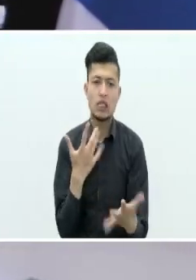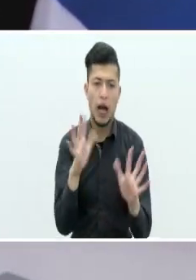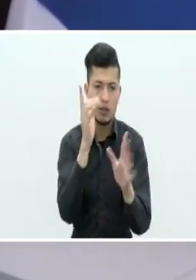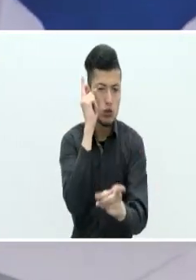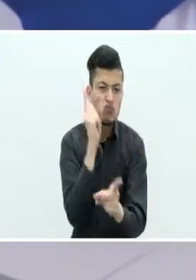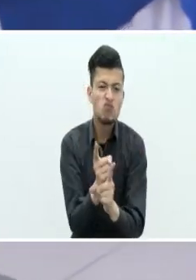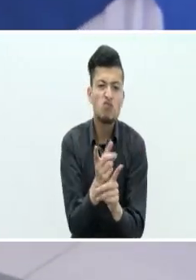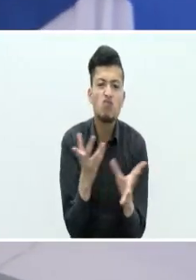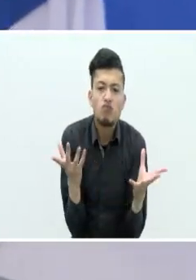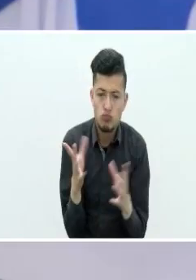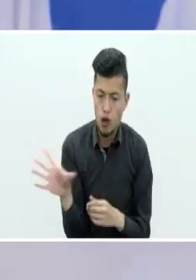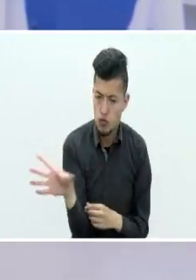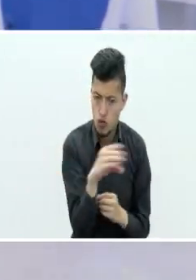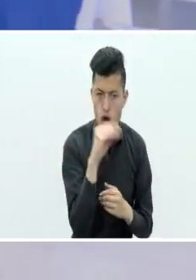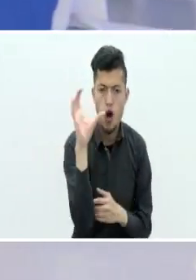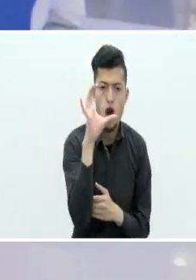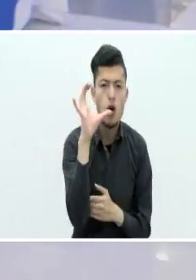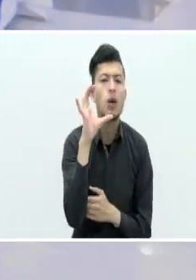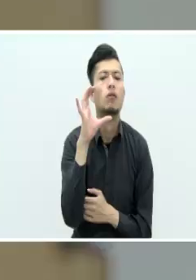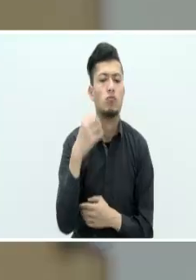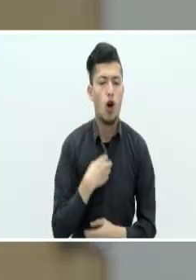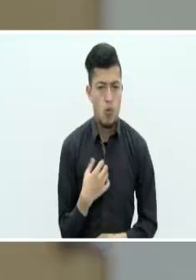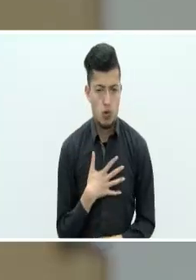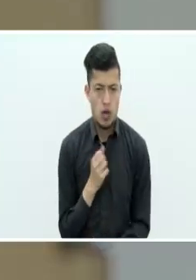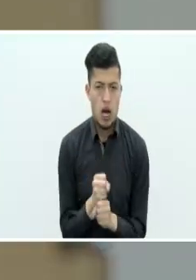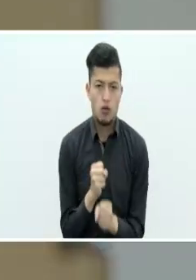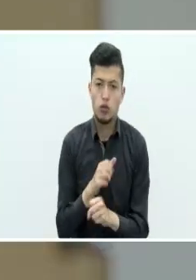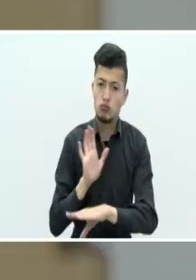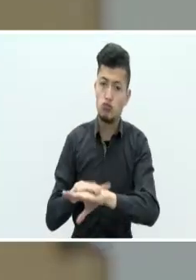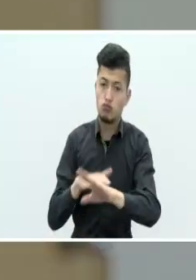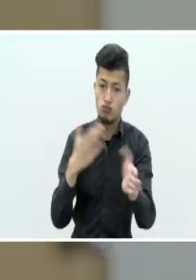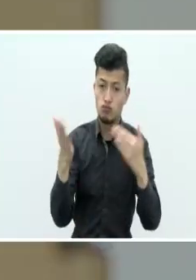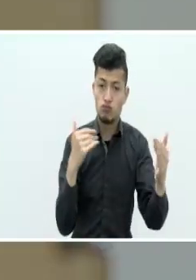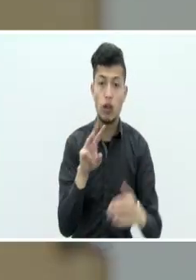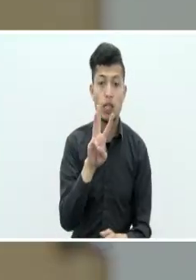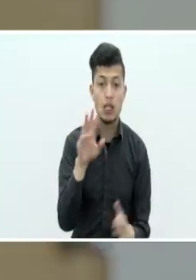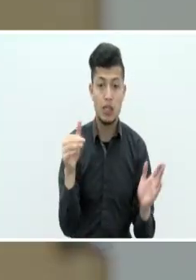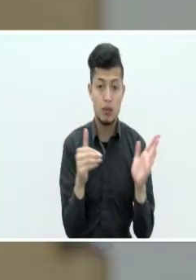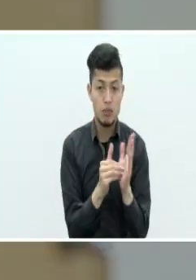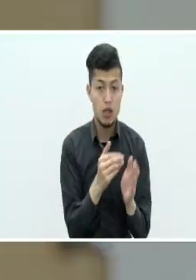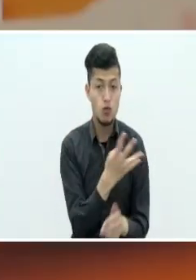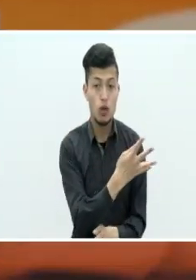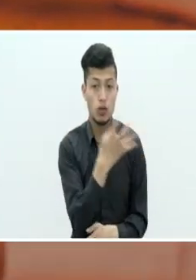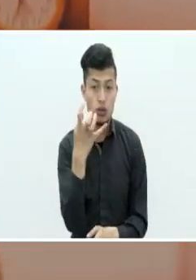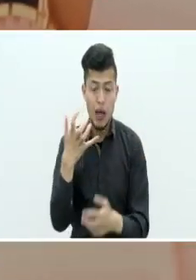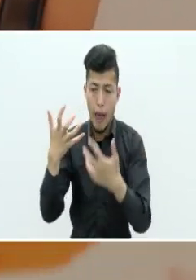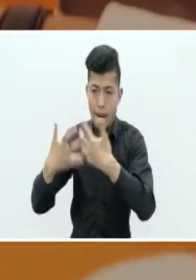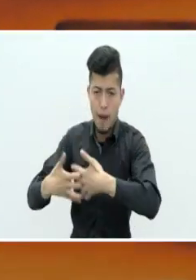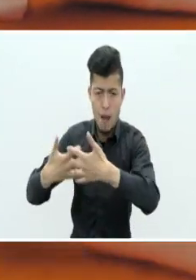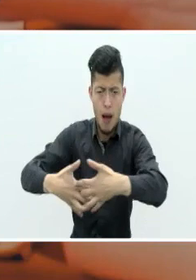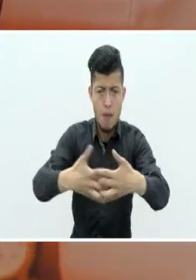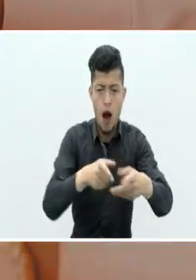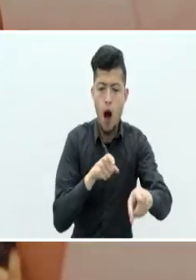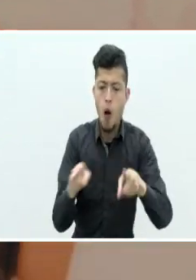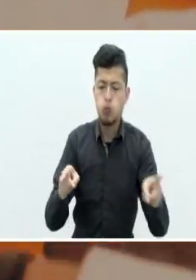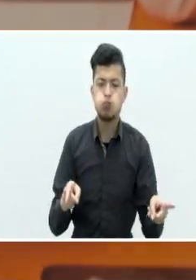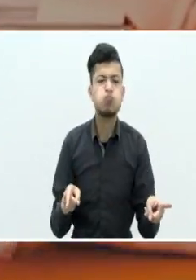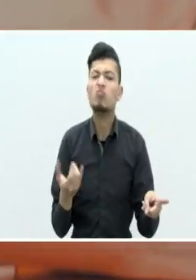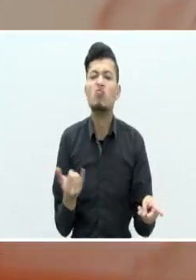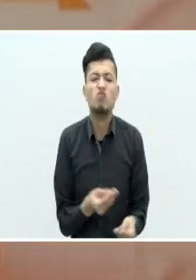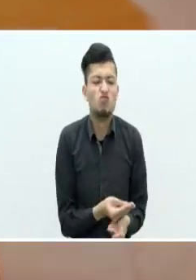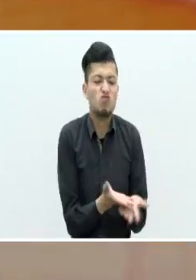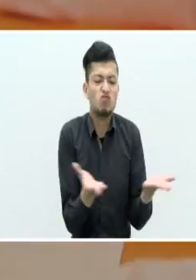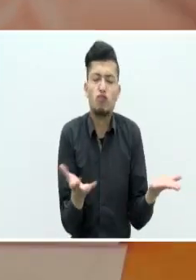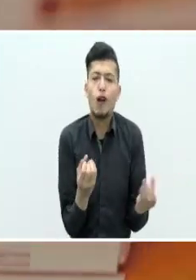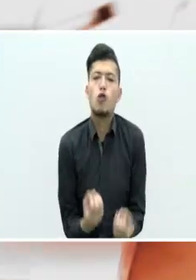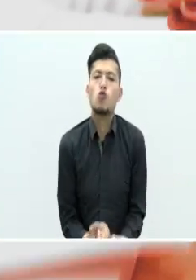a todos los colombianos que estaban buscando una oportunidad laboral. Participaron 3 mil 400 empresas que ofertaron más de